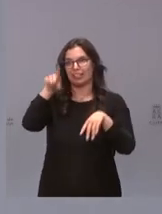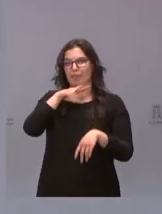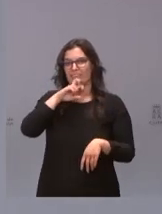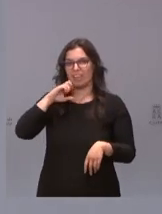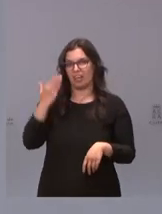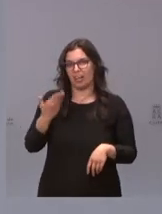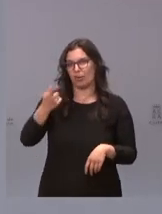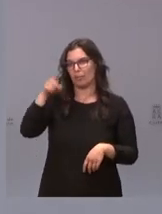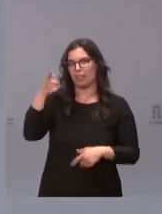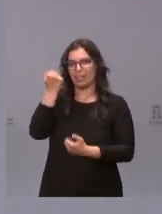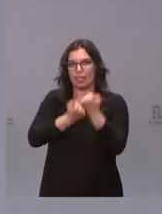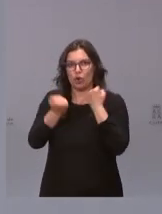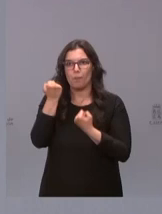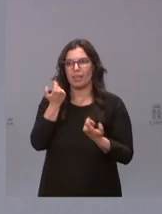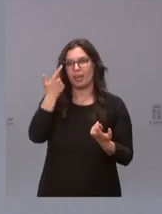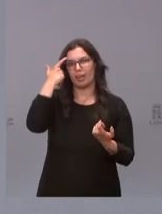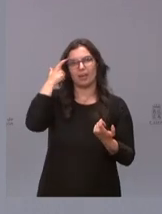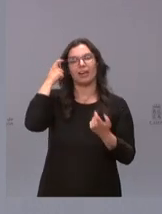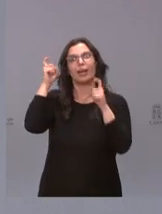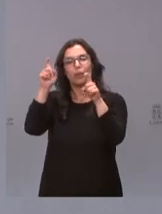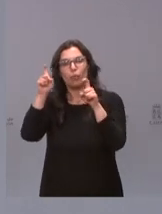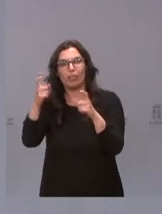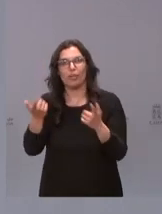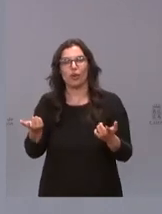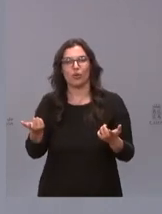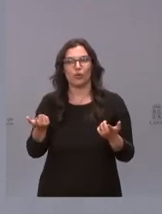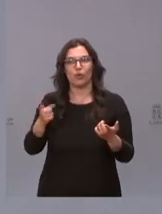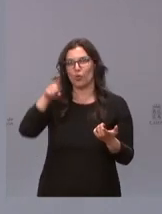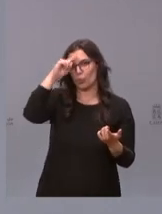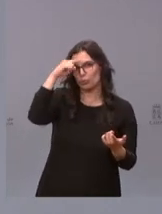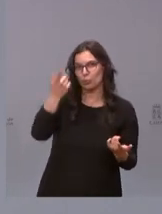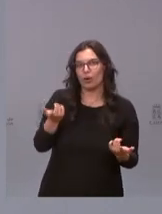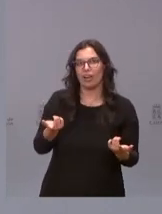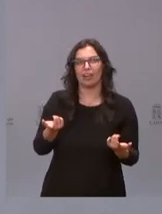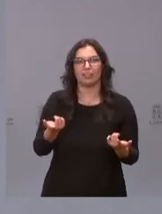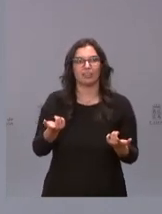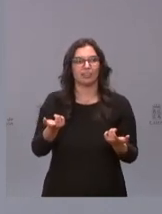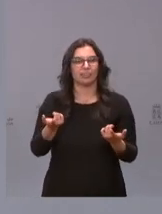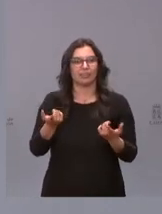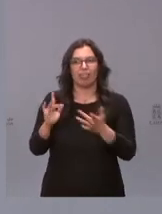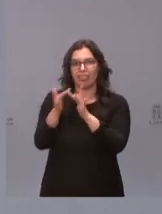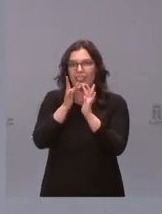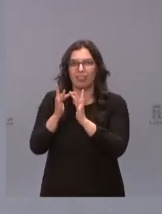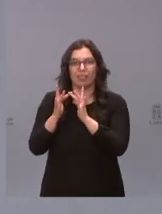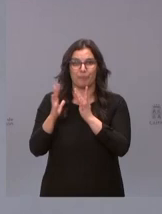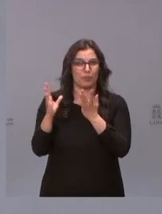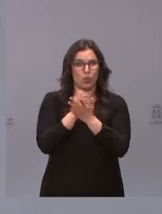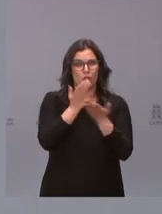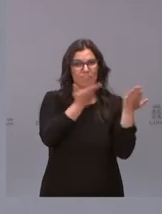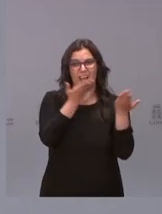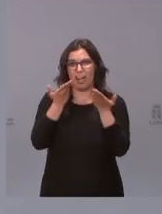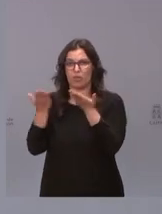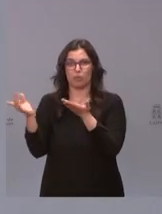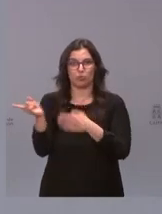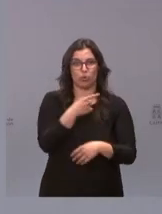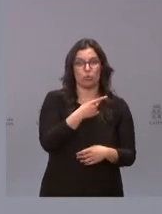como la economía la educación la cultura la sociabilidad etcétera estamos